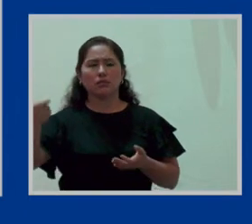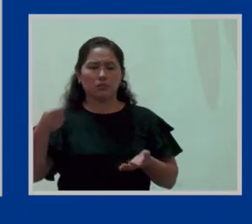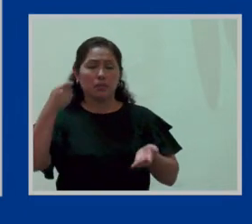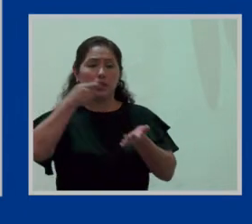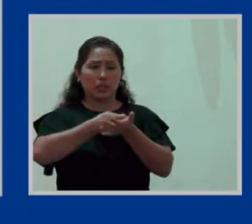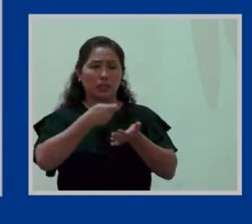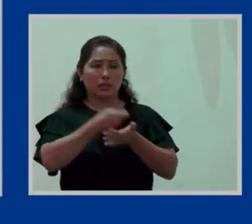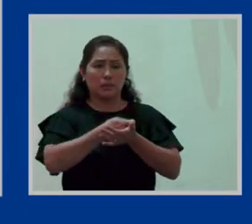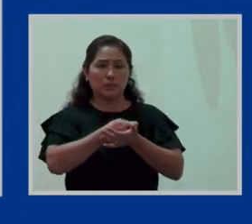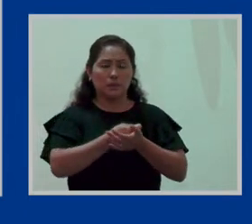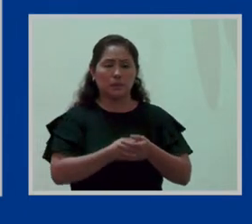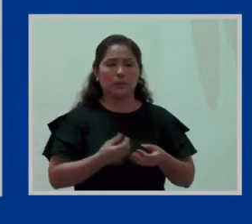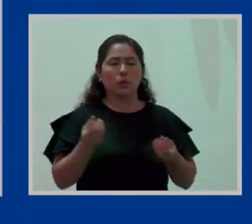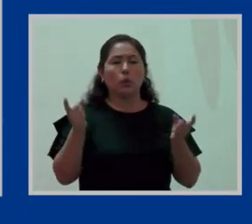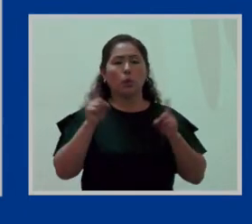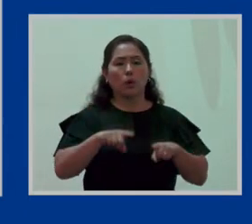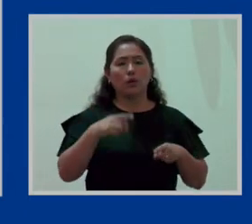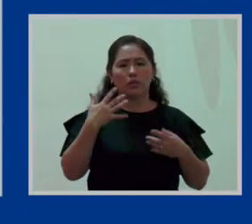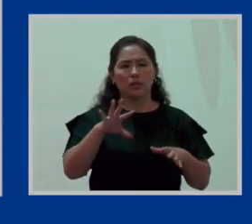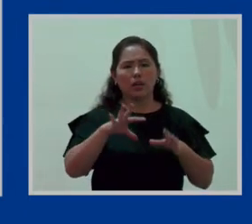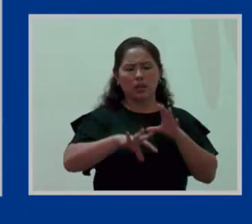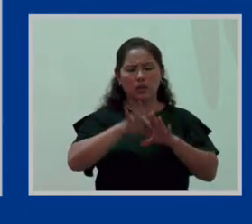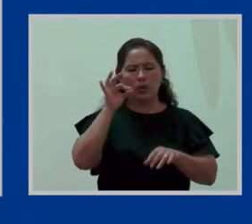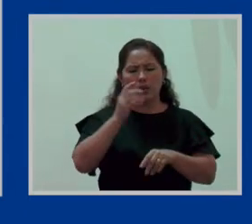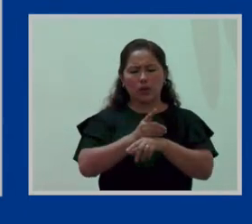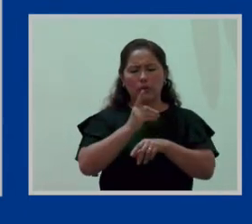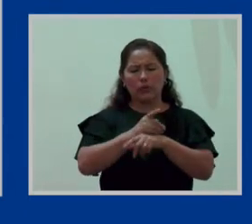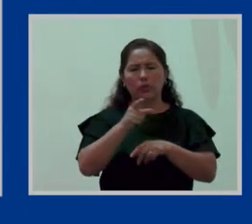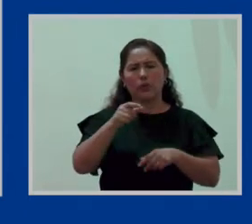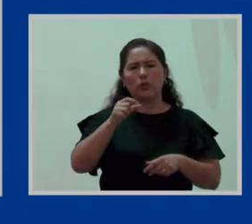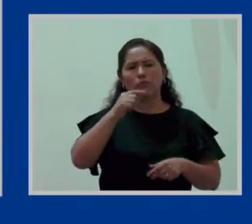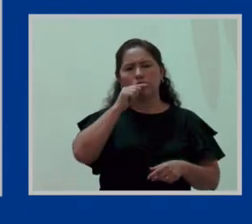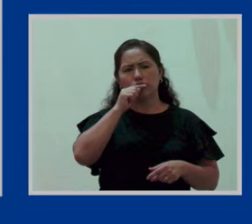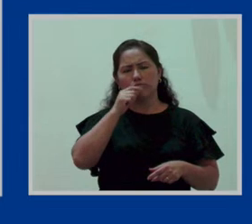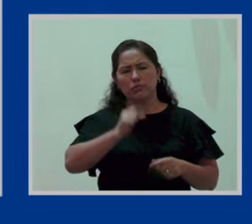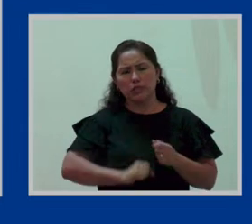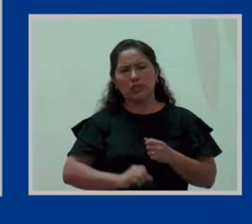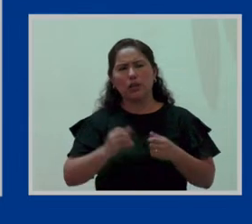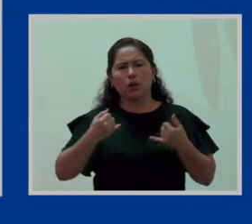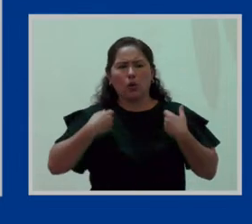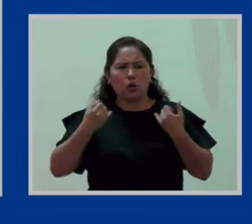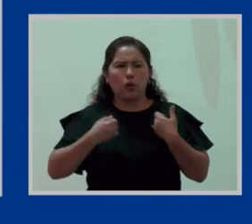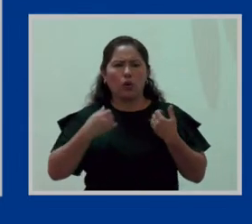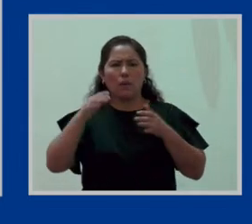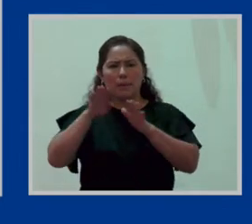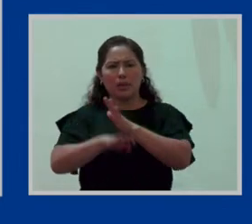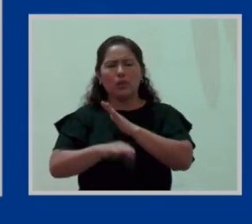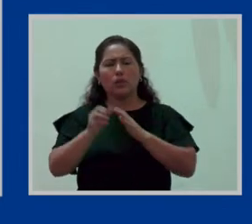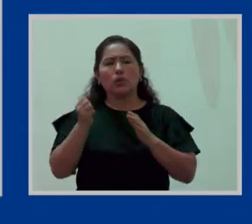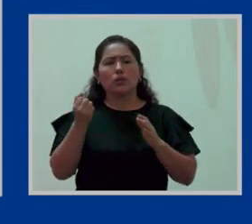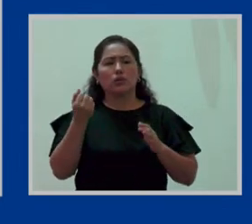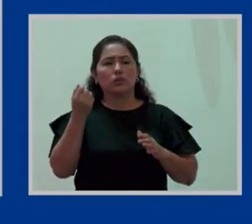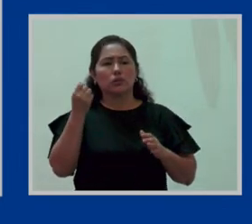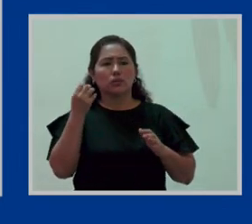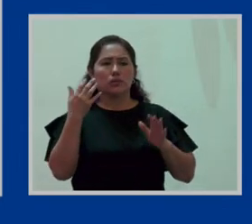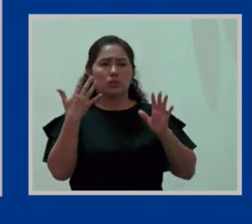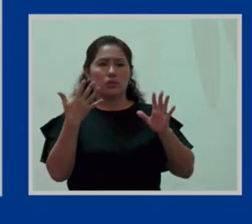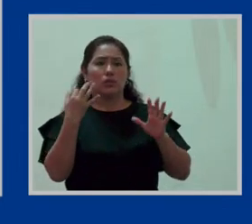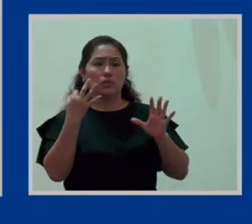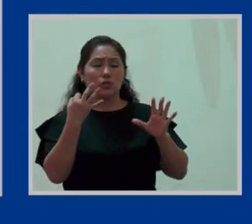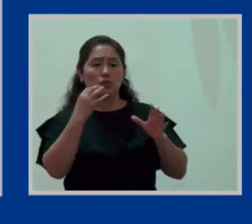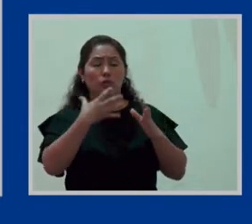cuando se diagnostica al hijo o hija adolescente menor de 18 años con cáncer. No